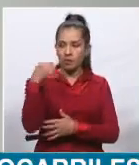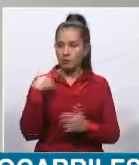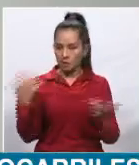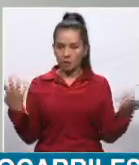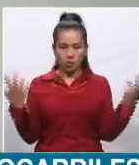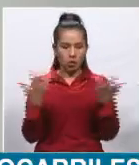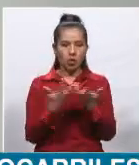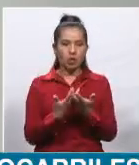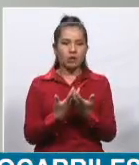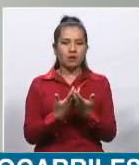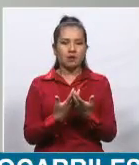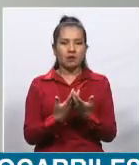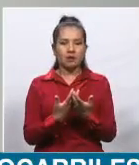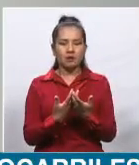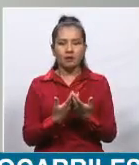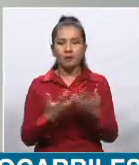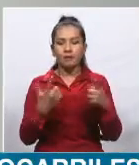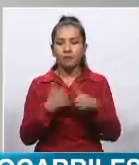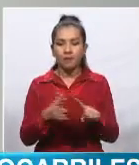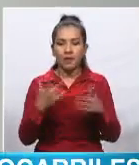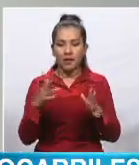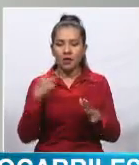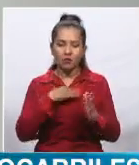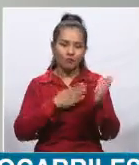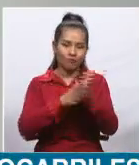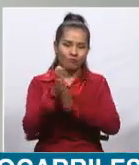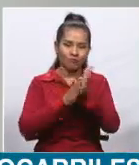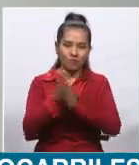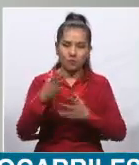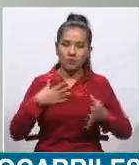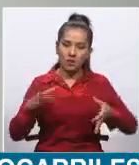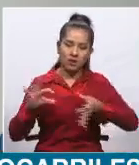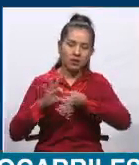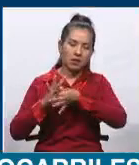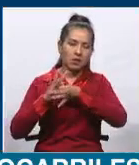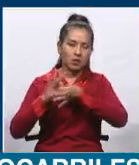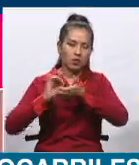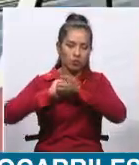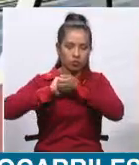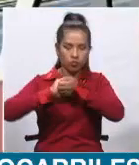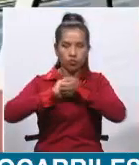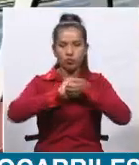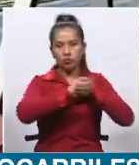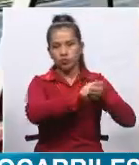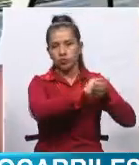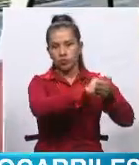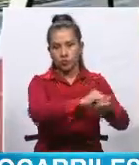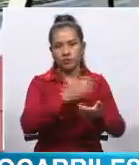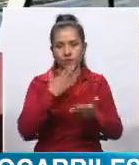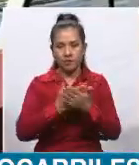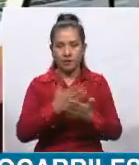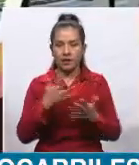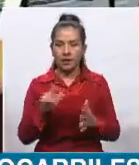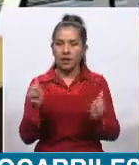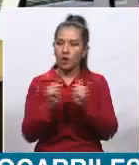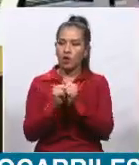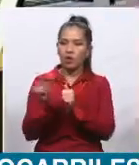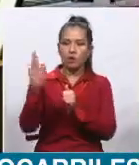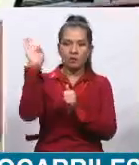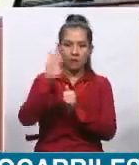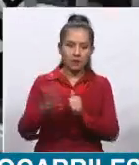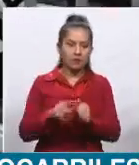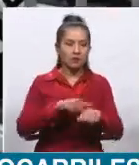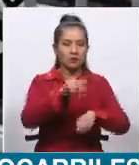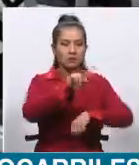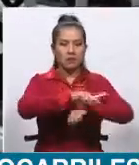riooceánico. Esto nos ha posibilitado estrechar, aún más, los lazos, tanto con el país de Brasil, de